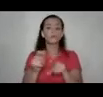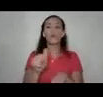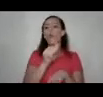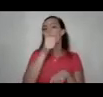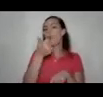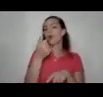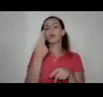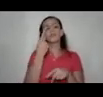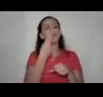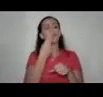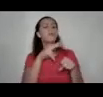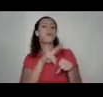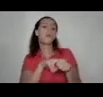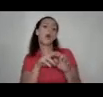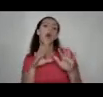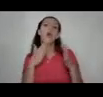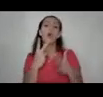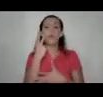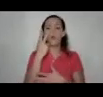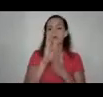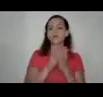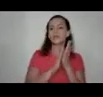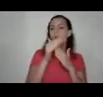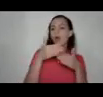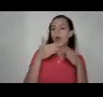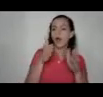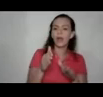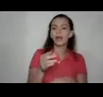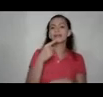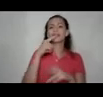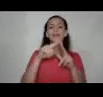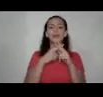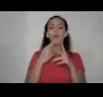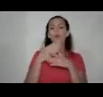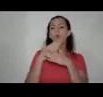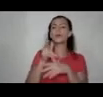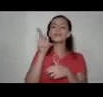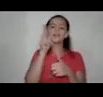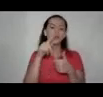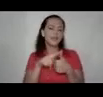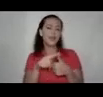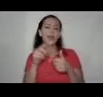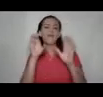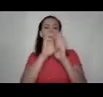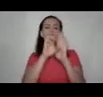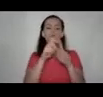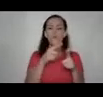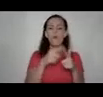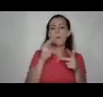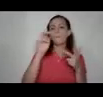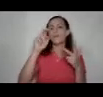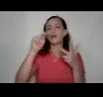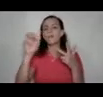normalizan como este acoso callejero, como les decía a inicio, compartir un chiste, compartir una imagen, compartir un meme,